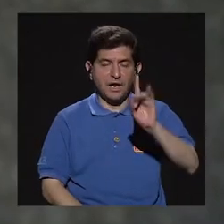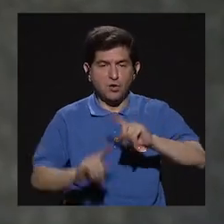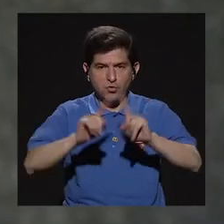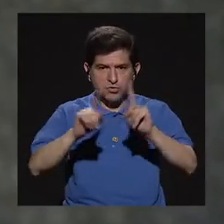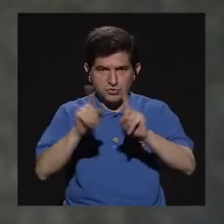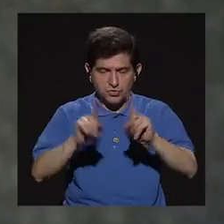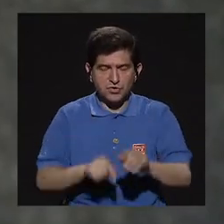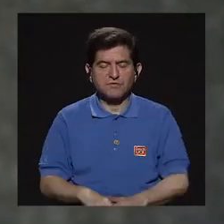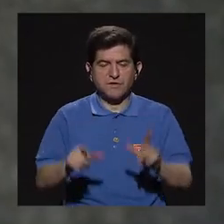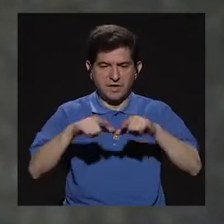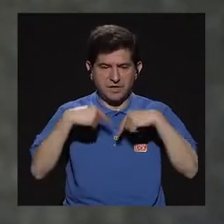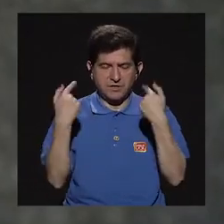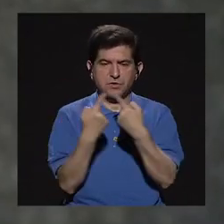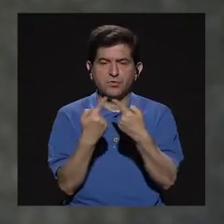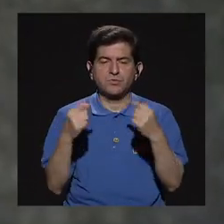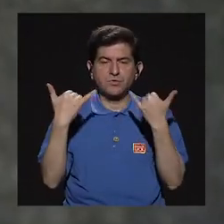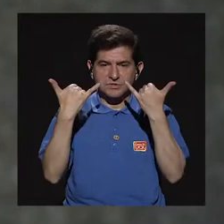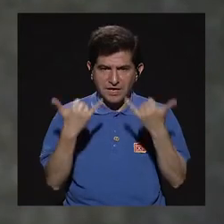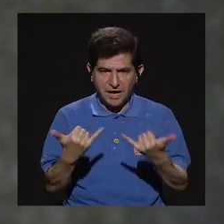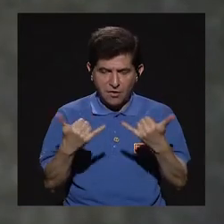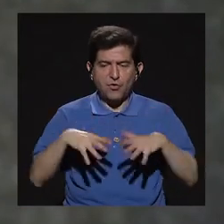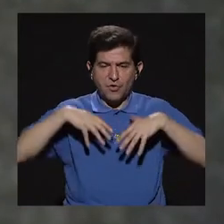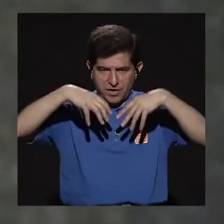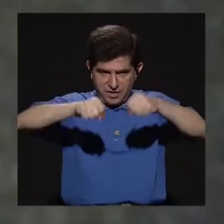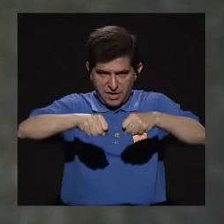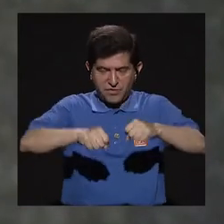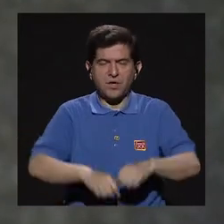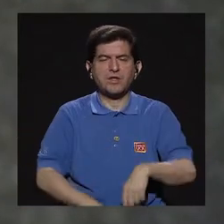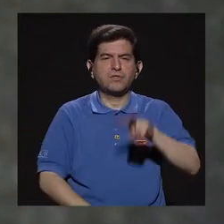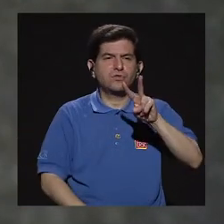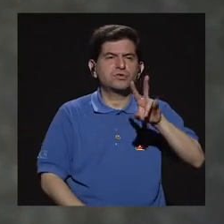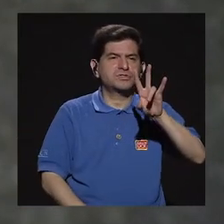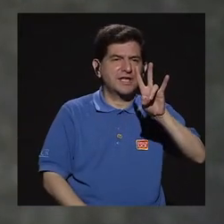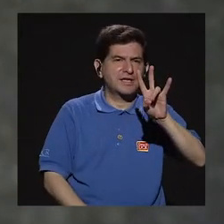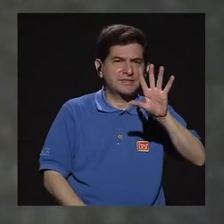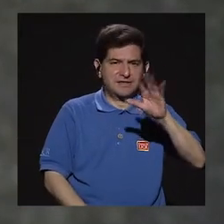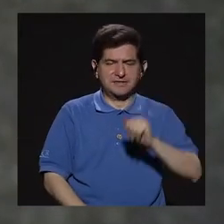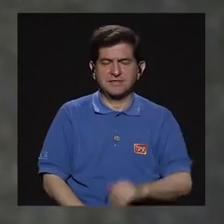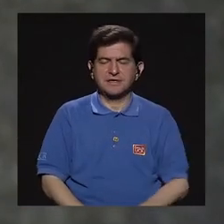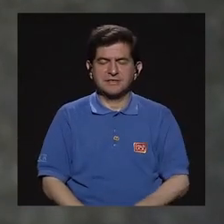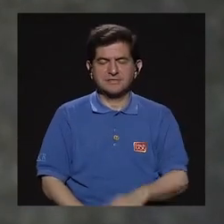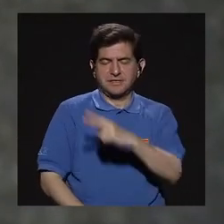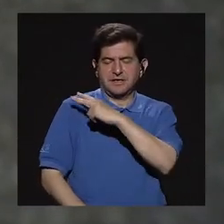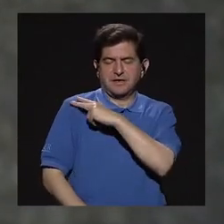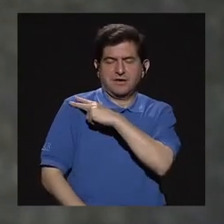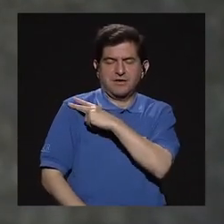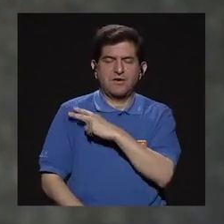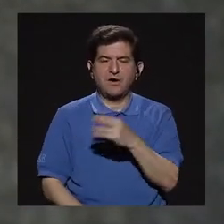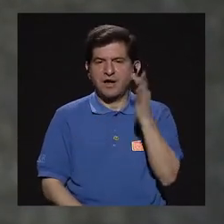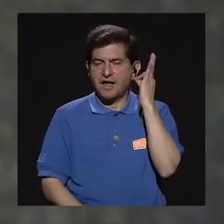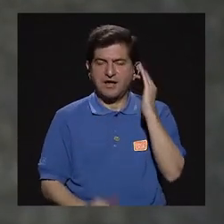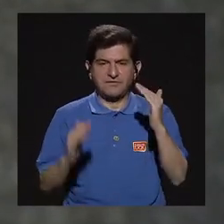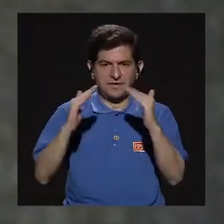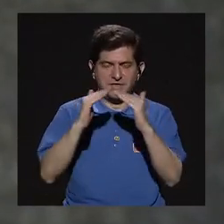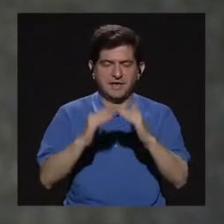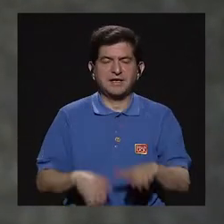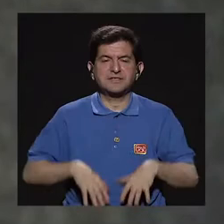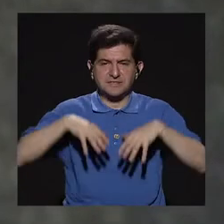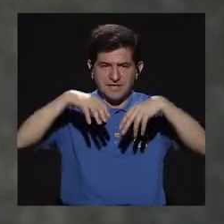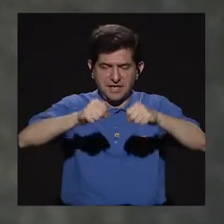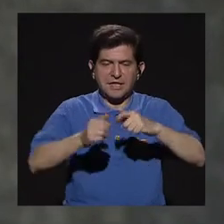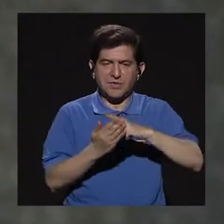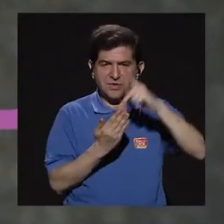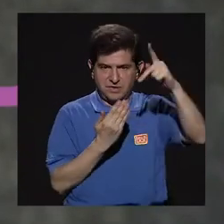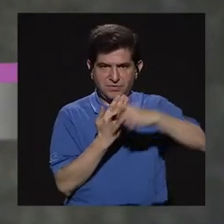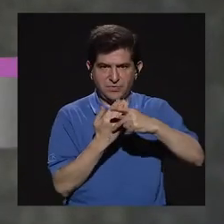promociones que tenemos hasta este momento, graduadas, son 275 jefas de hogar que se han egresado